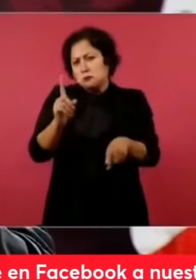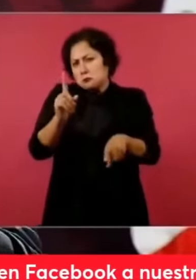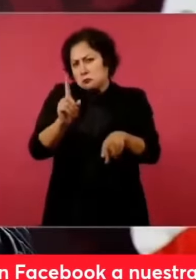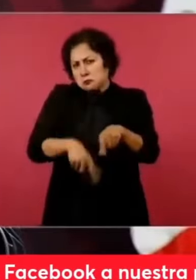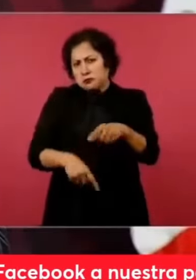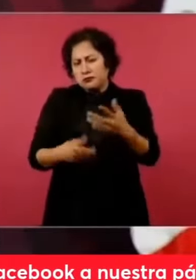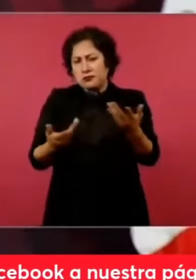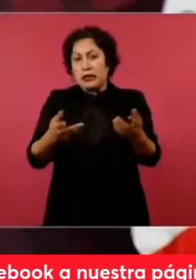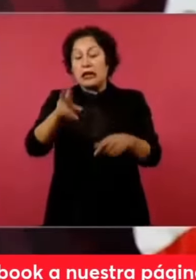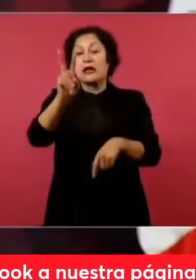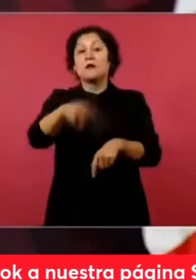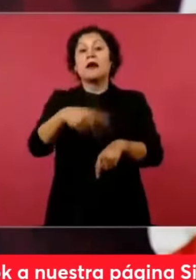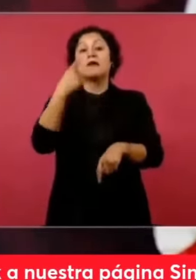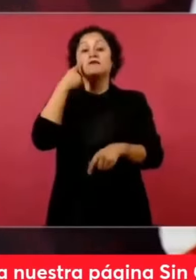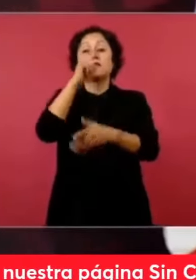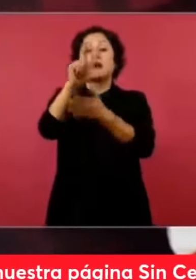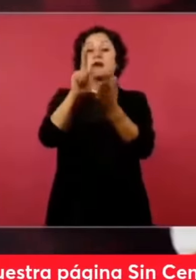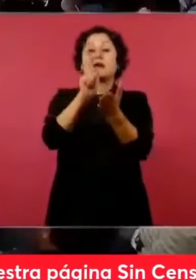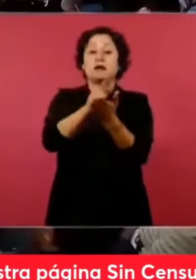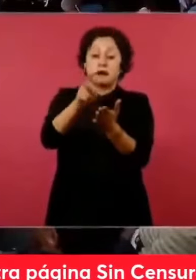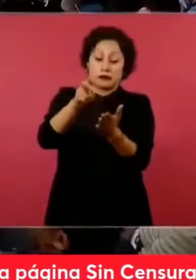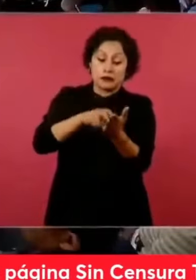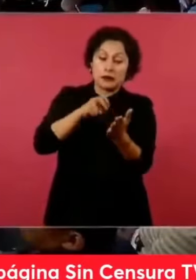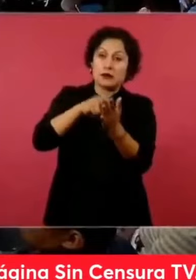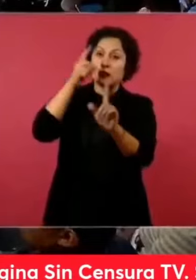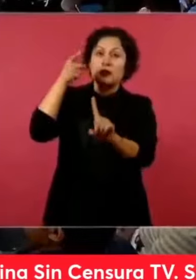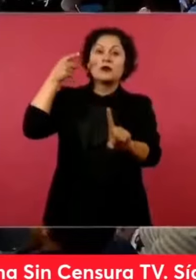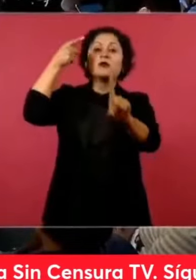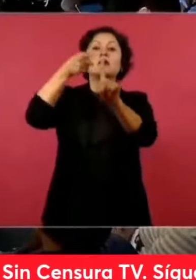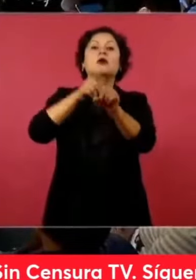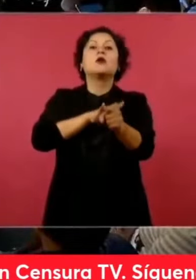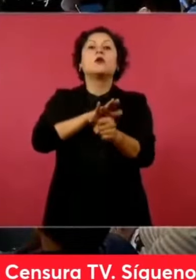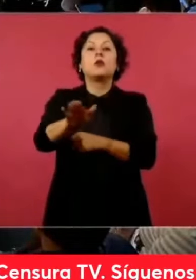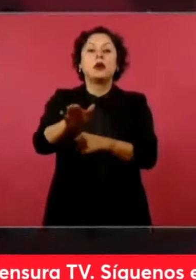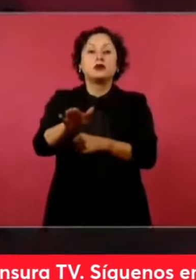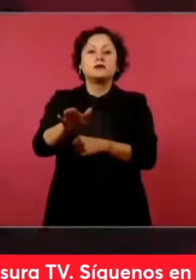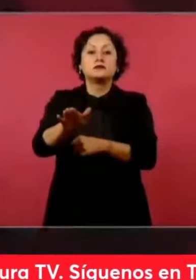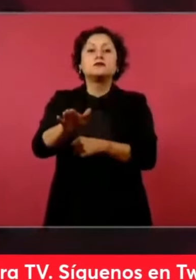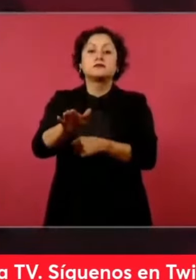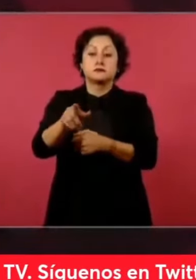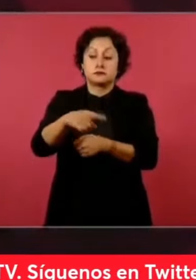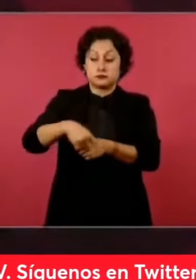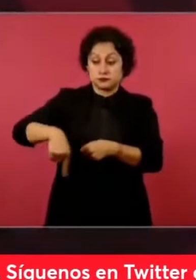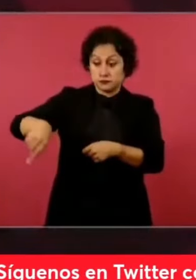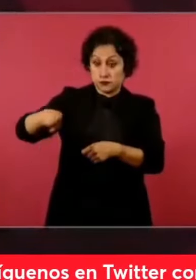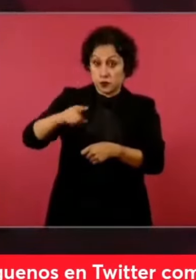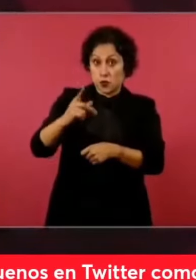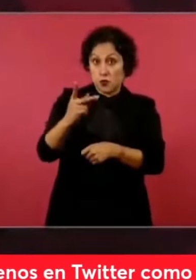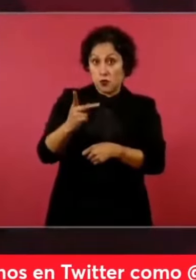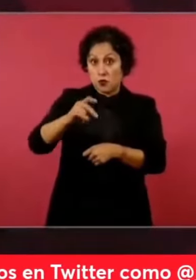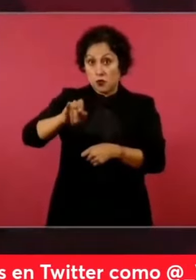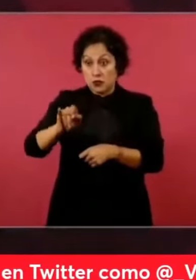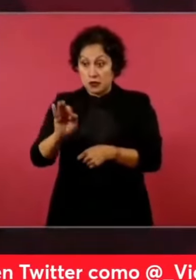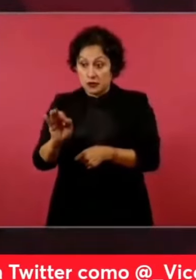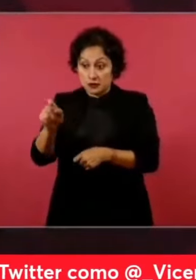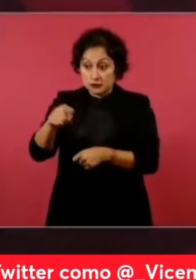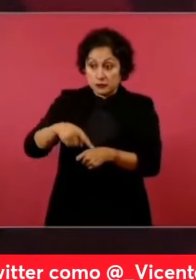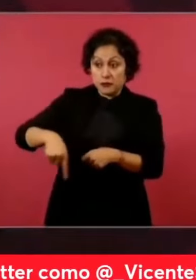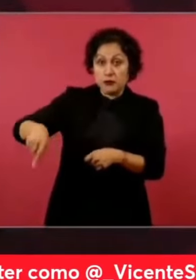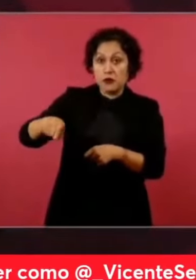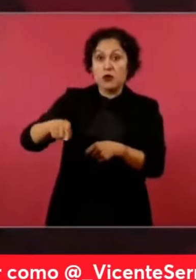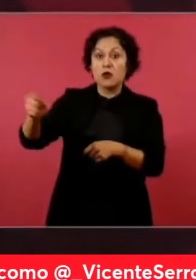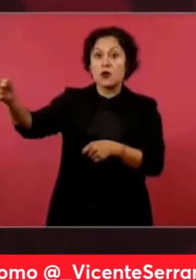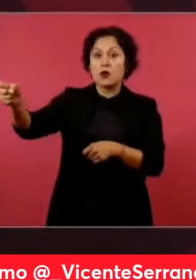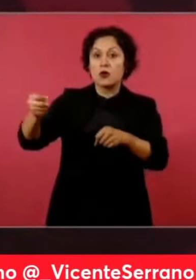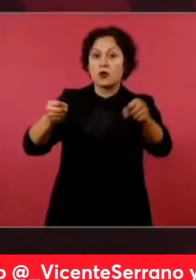que actúe con integridad, con apego a la legalidad, que haya un